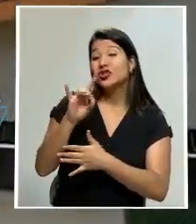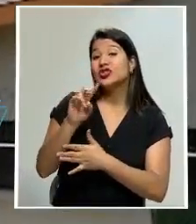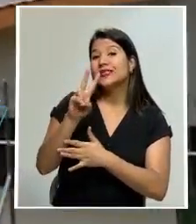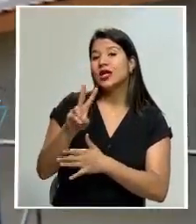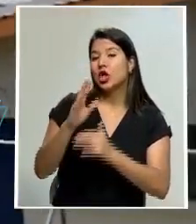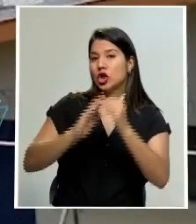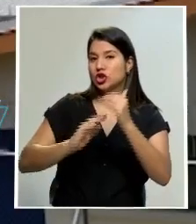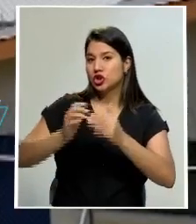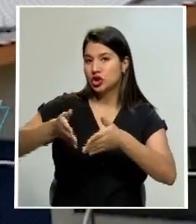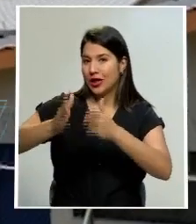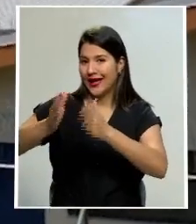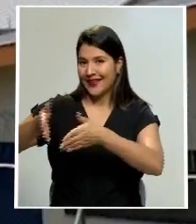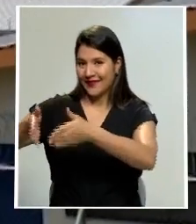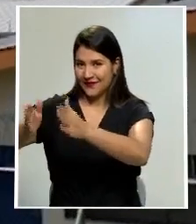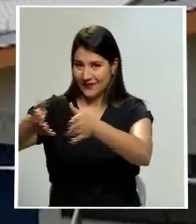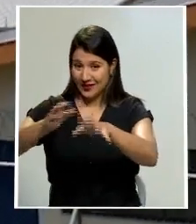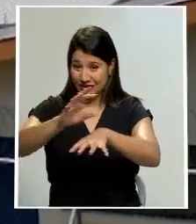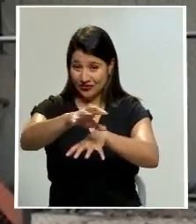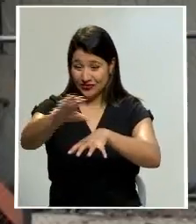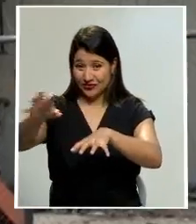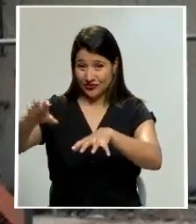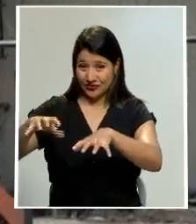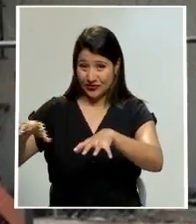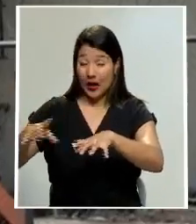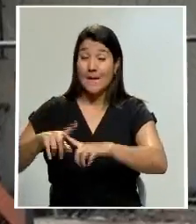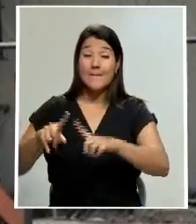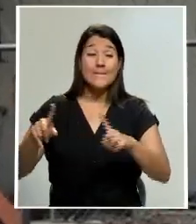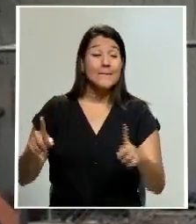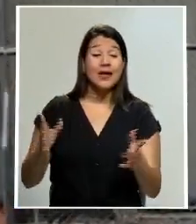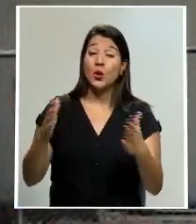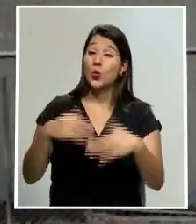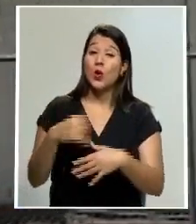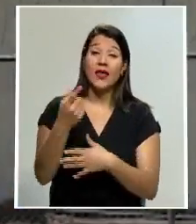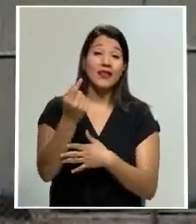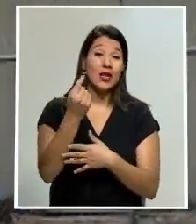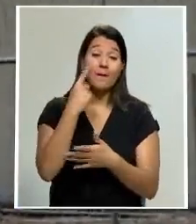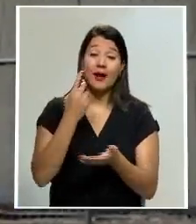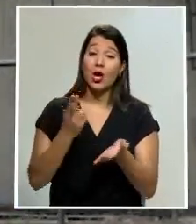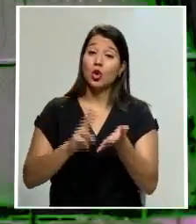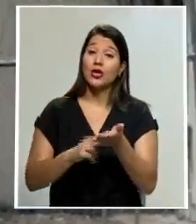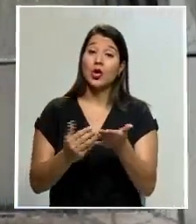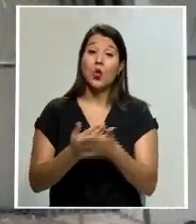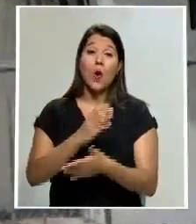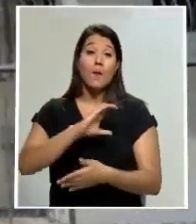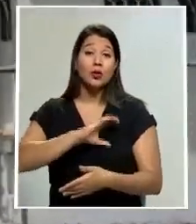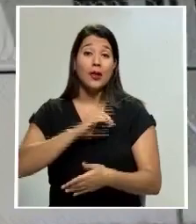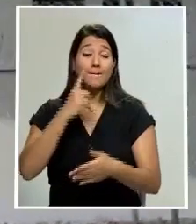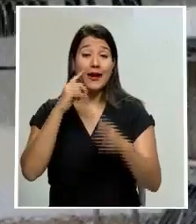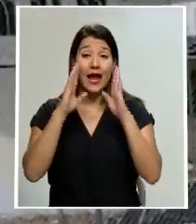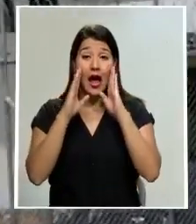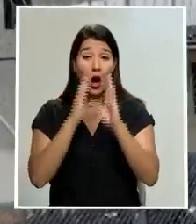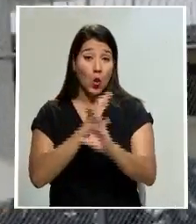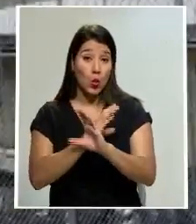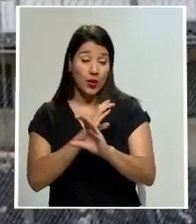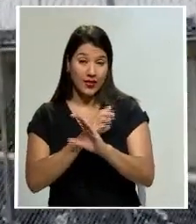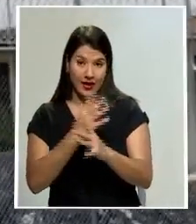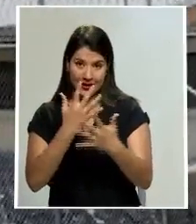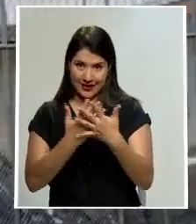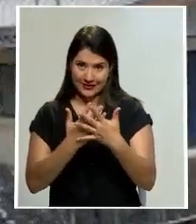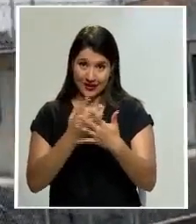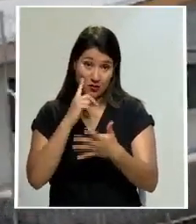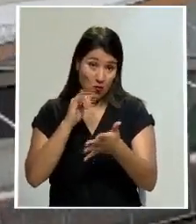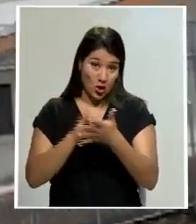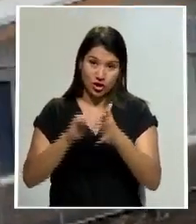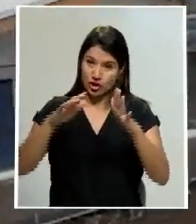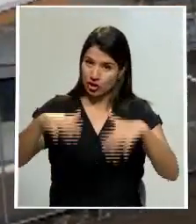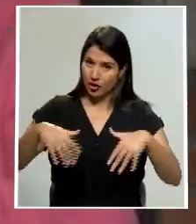que no hay presupuesto para contratar nuevas plazas de policías que puedan atender esta cárcel. Por esa razón es que aún no